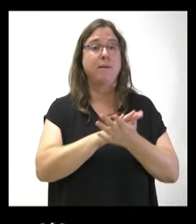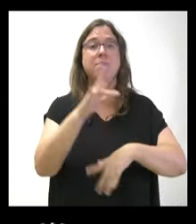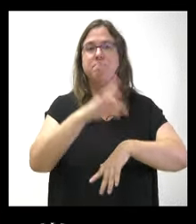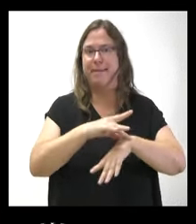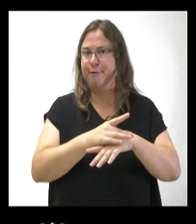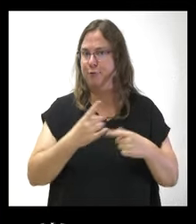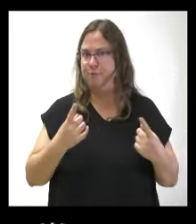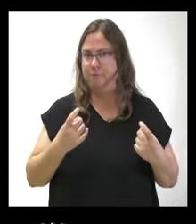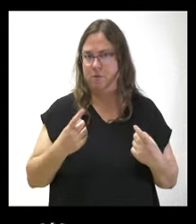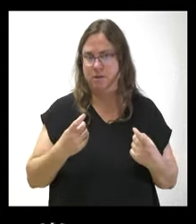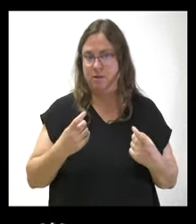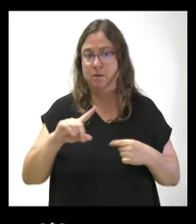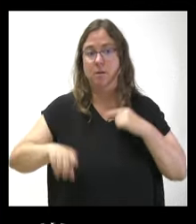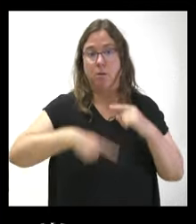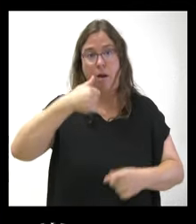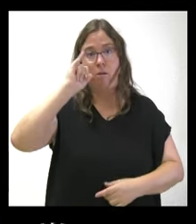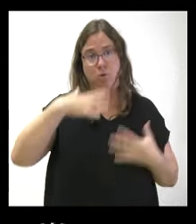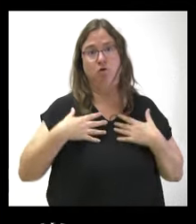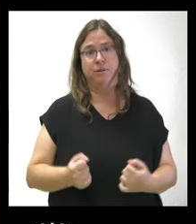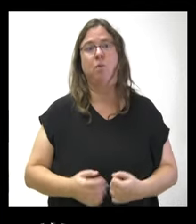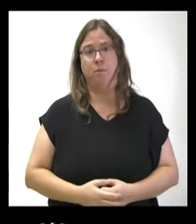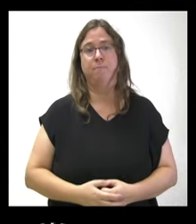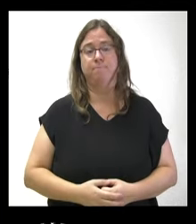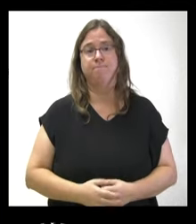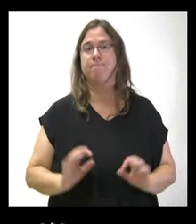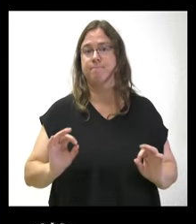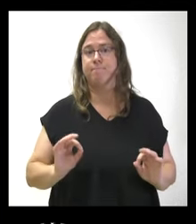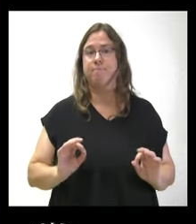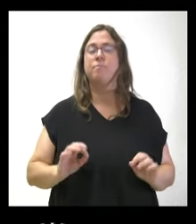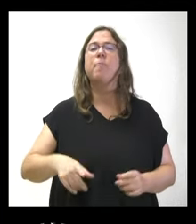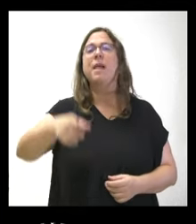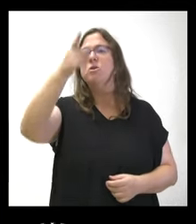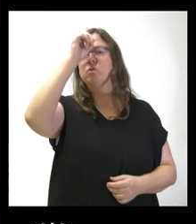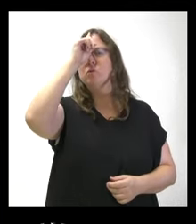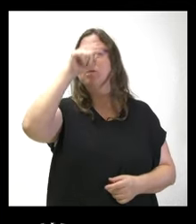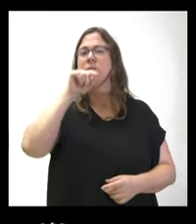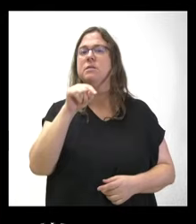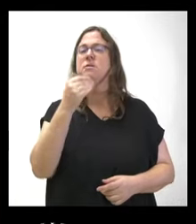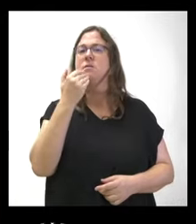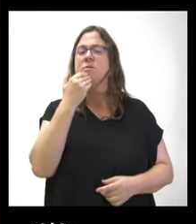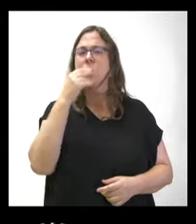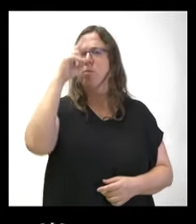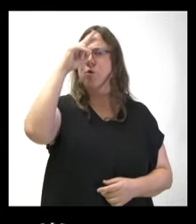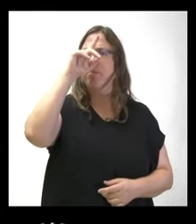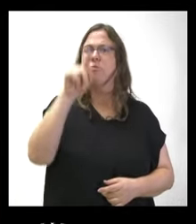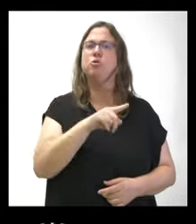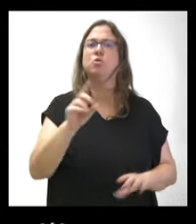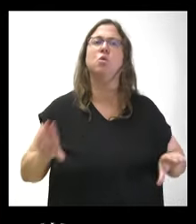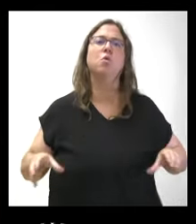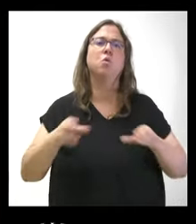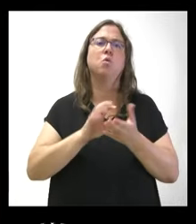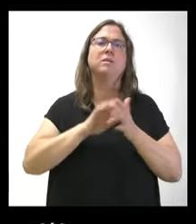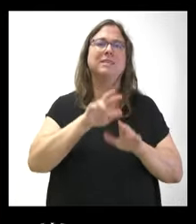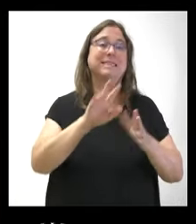supone un riesgo para la salud de los ciudadanos, al fin y al cabo. No sé en qué grado de preocupación tiene la Junta sobre este